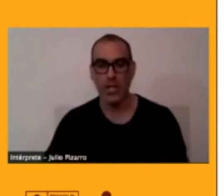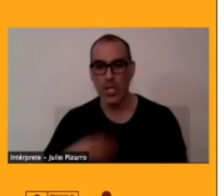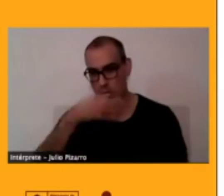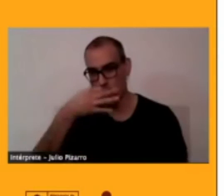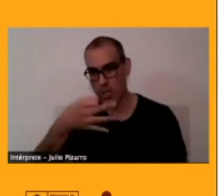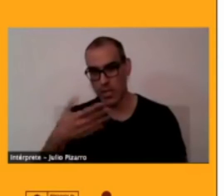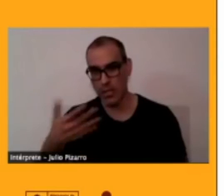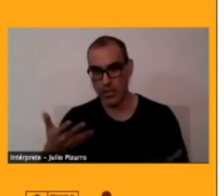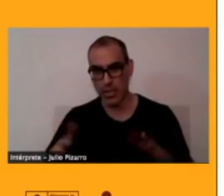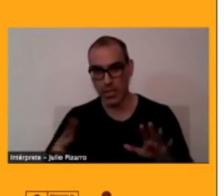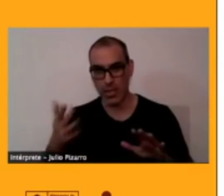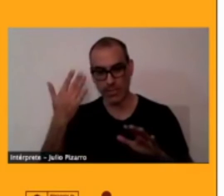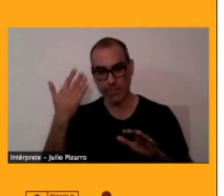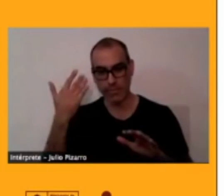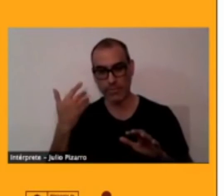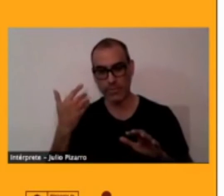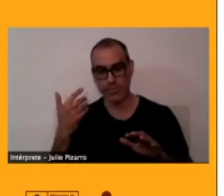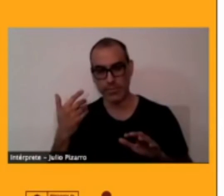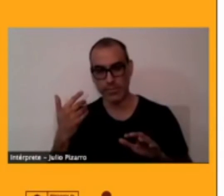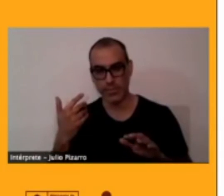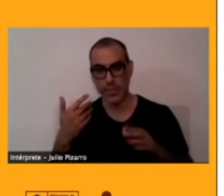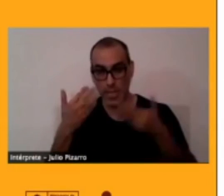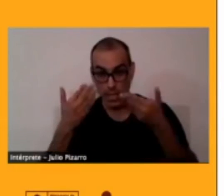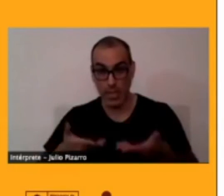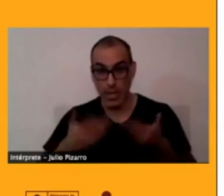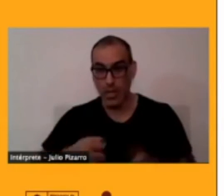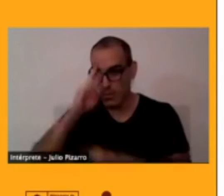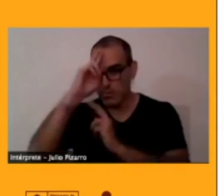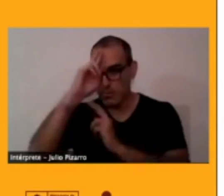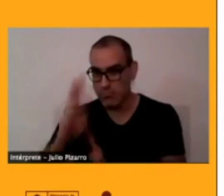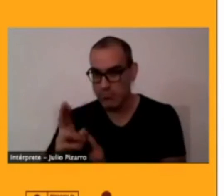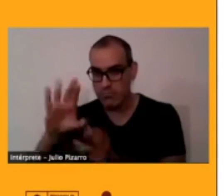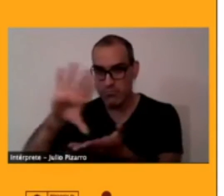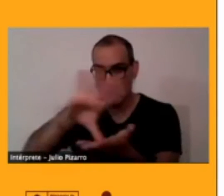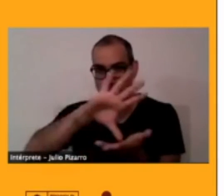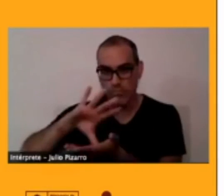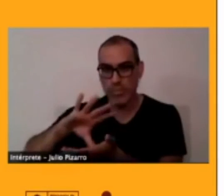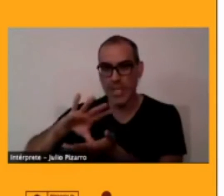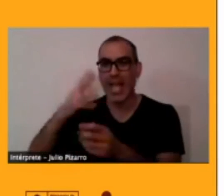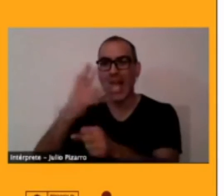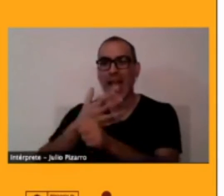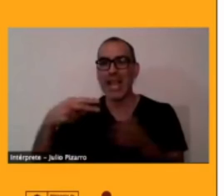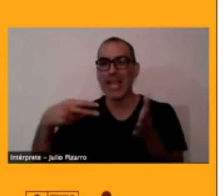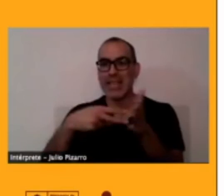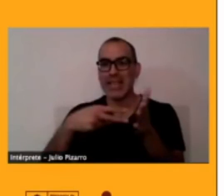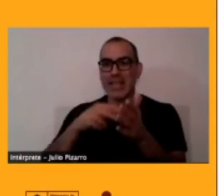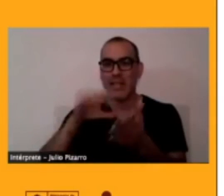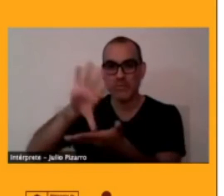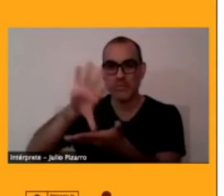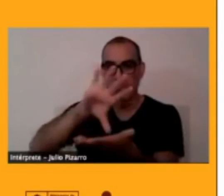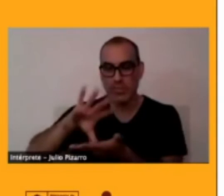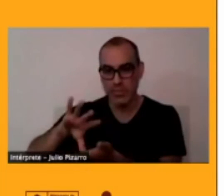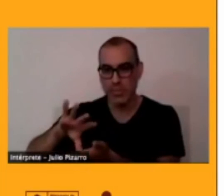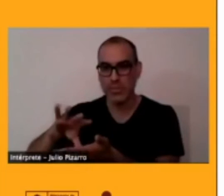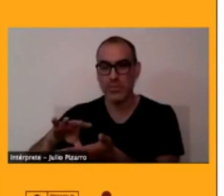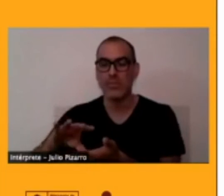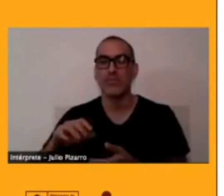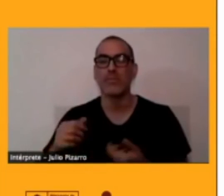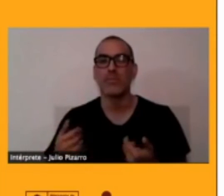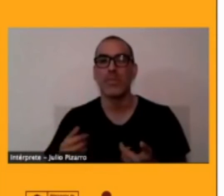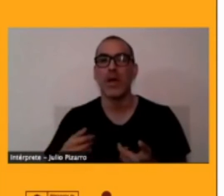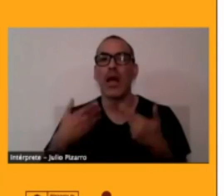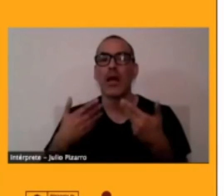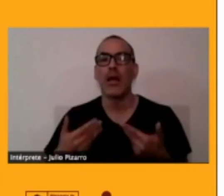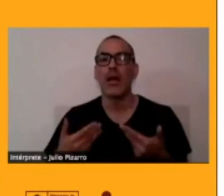ahora que se reconoce los países, se dividieron los países y no como antiguamente que eran solo territorios. Tenemos tres países